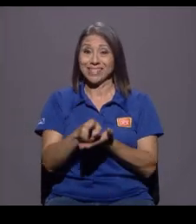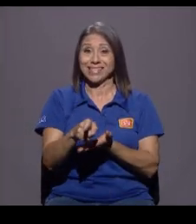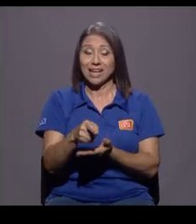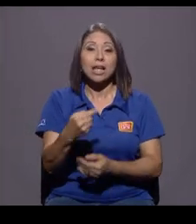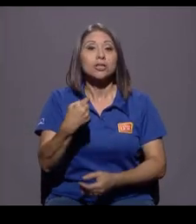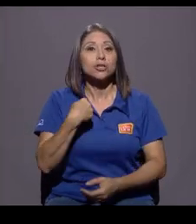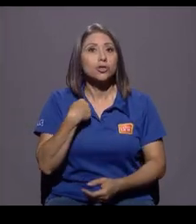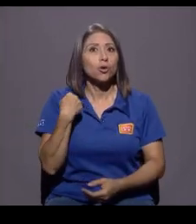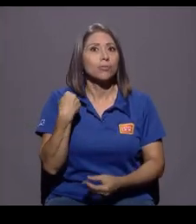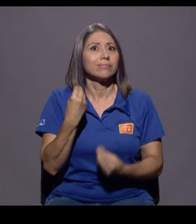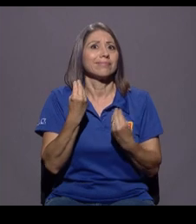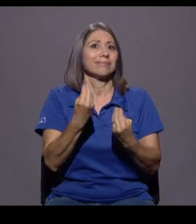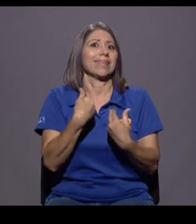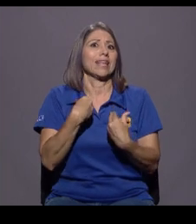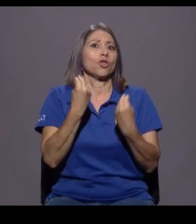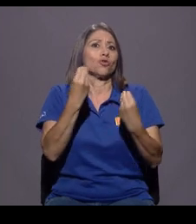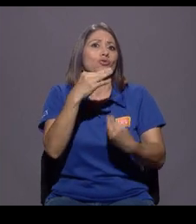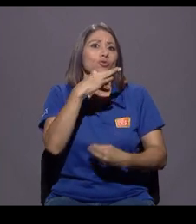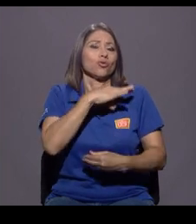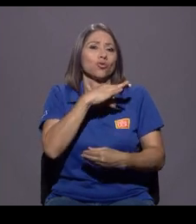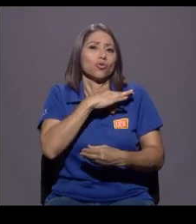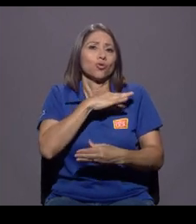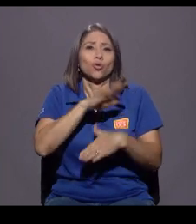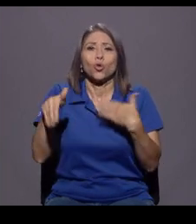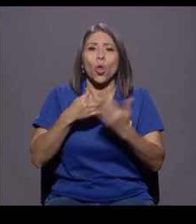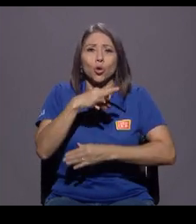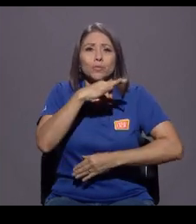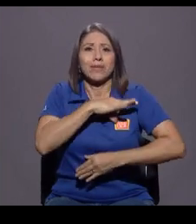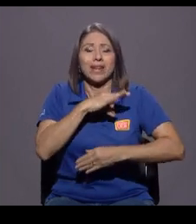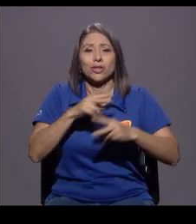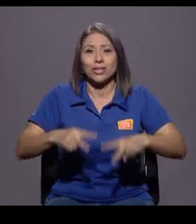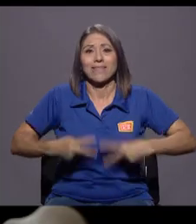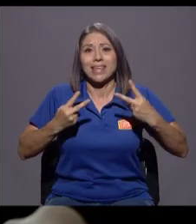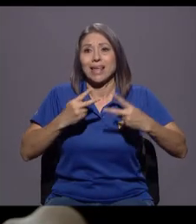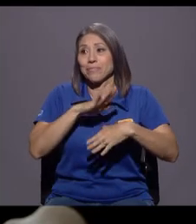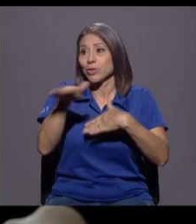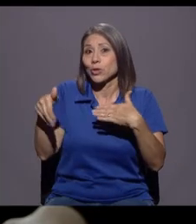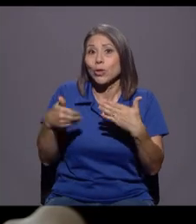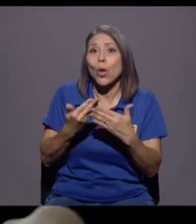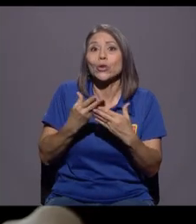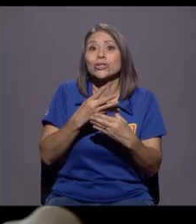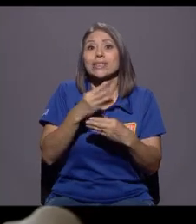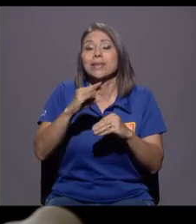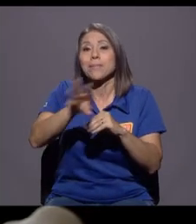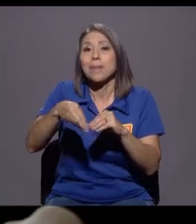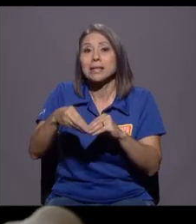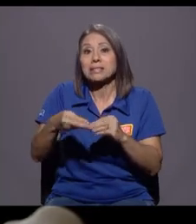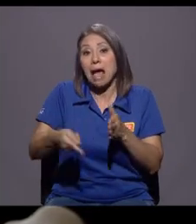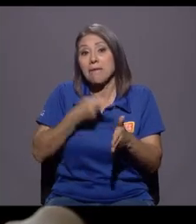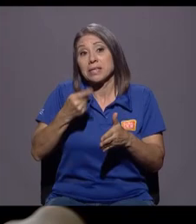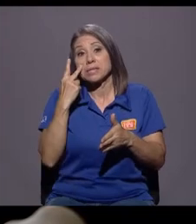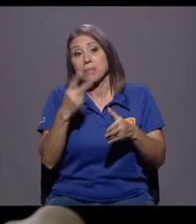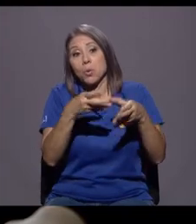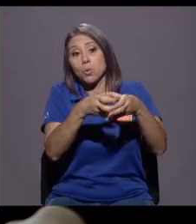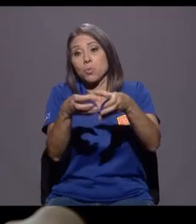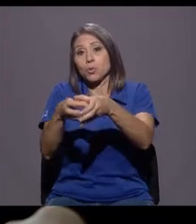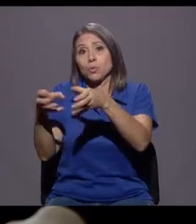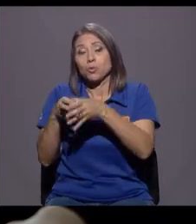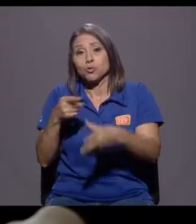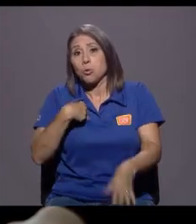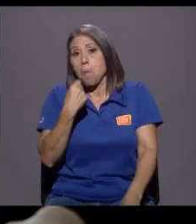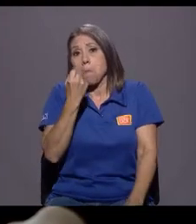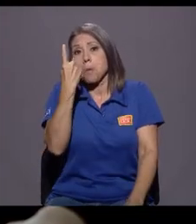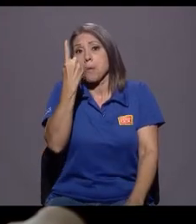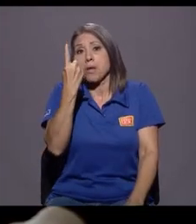ha tenido todos los privilegios de la vida, todos y más. Y tal vez cuando veo ciertos grupos hay cosas que no voy a entender. Bueno, ¿qué intento hacer yo? Ir a